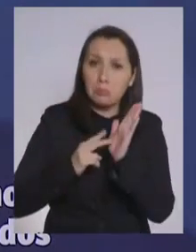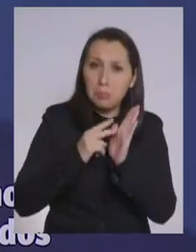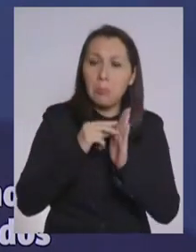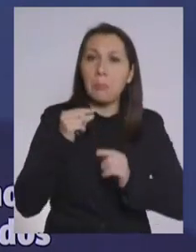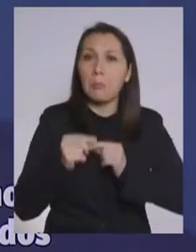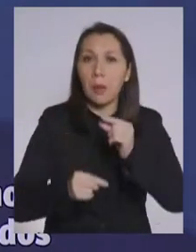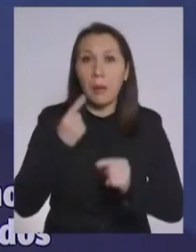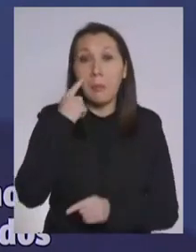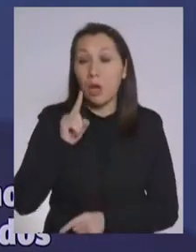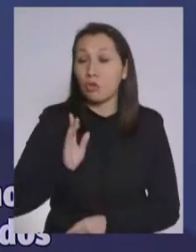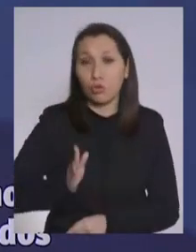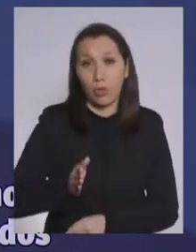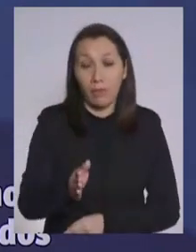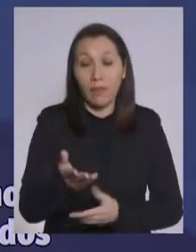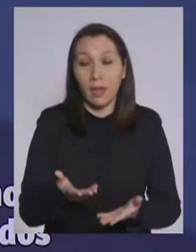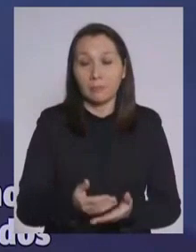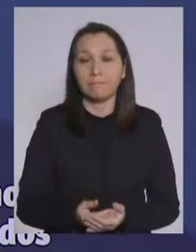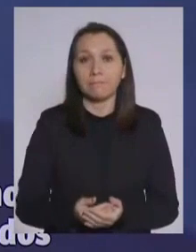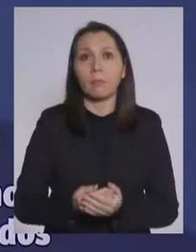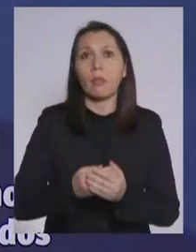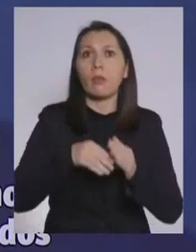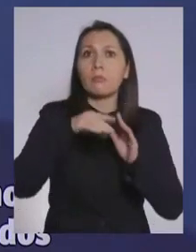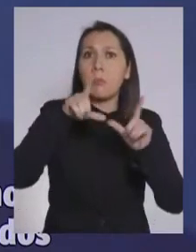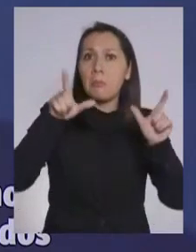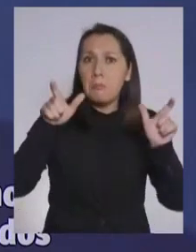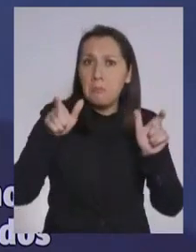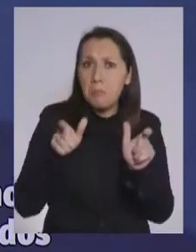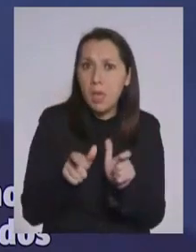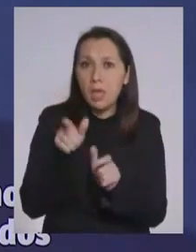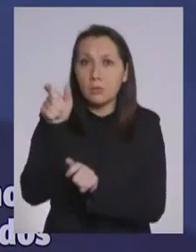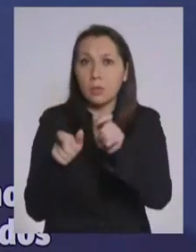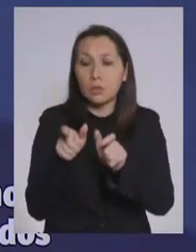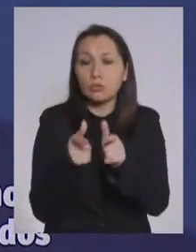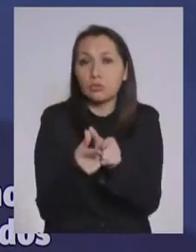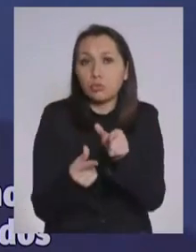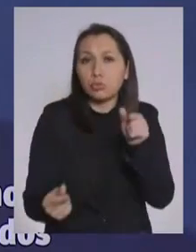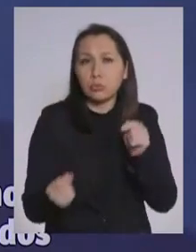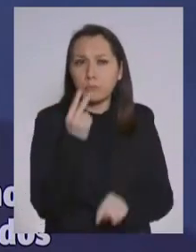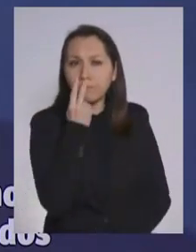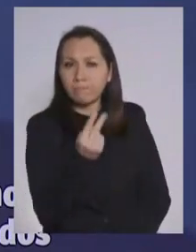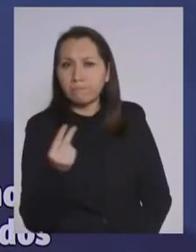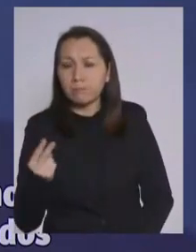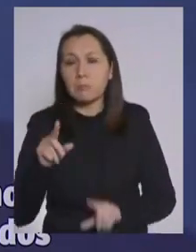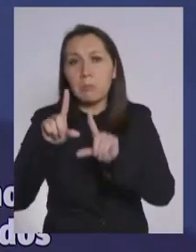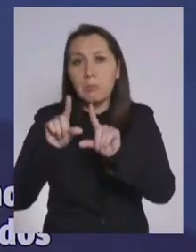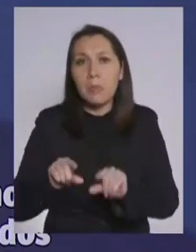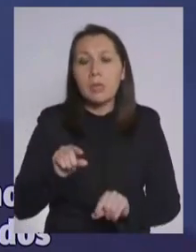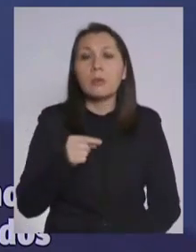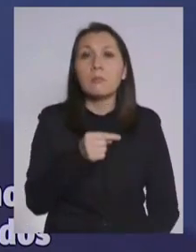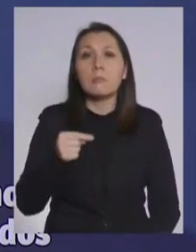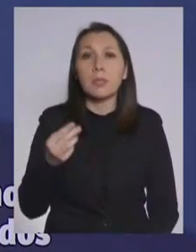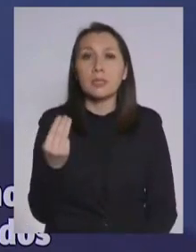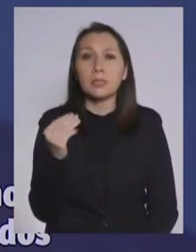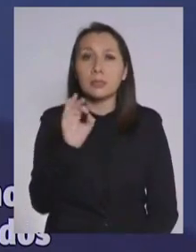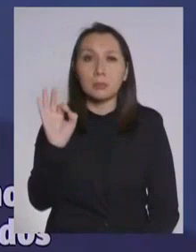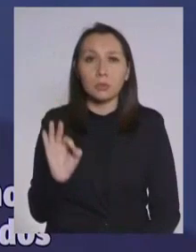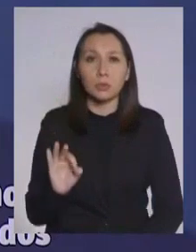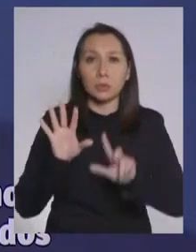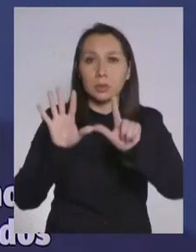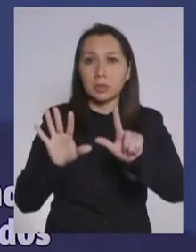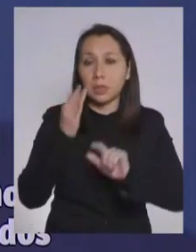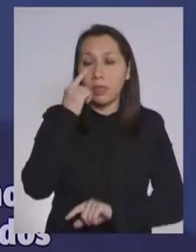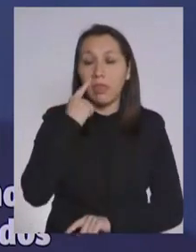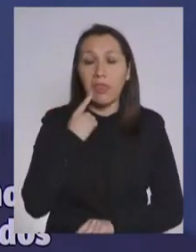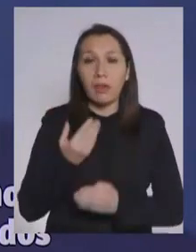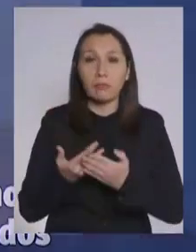pero continúa. Han disminuido los casos a nivel nacional en menos 13% en 7 días